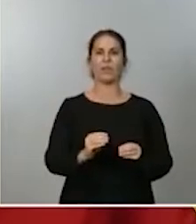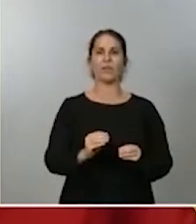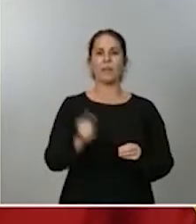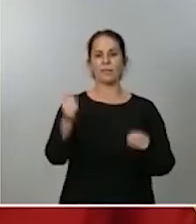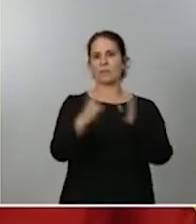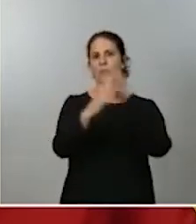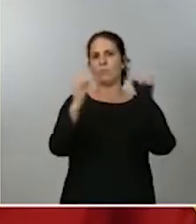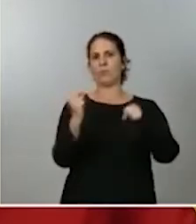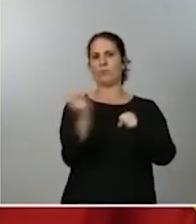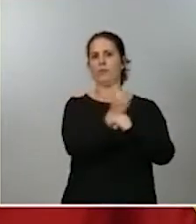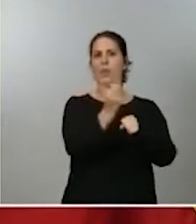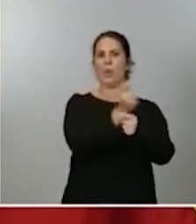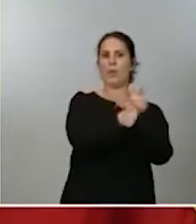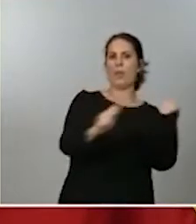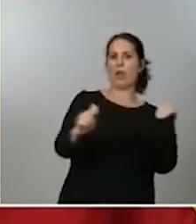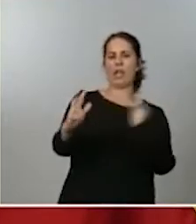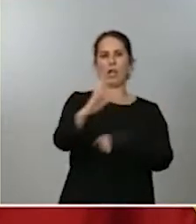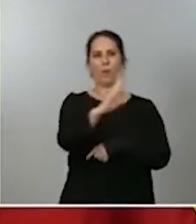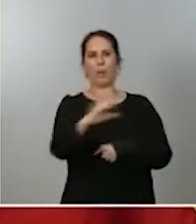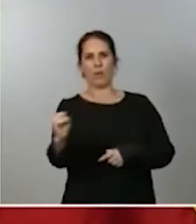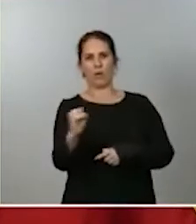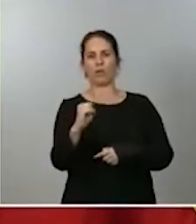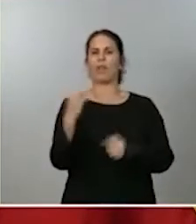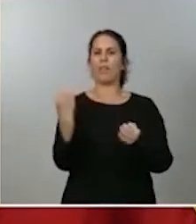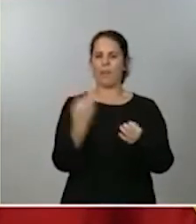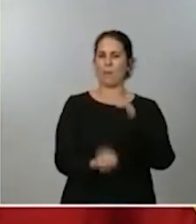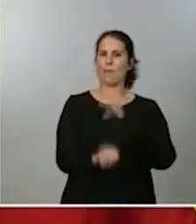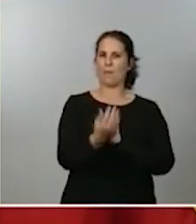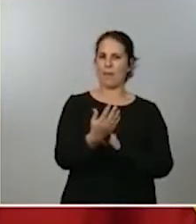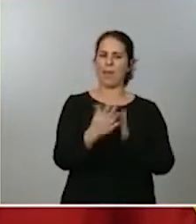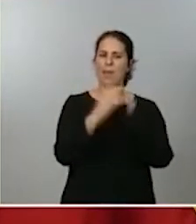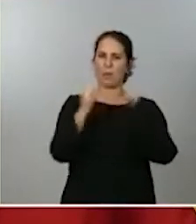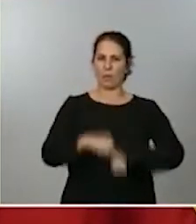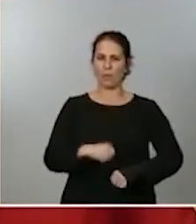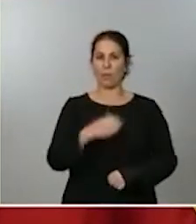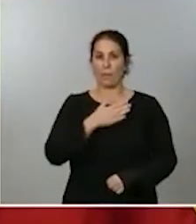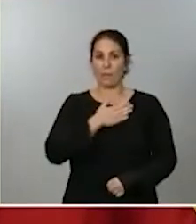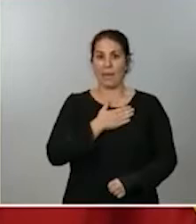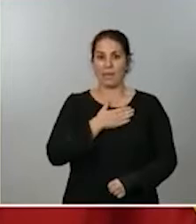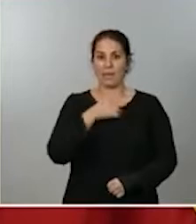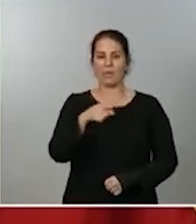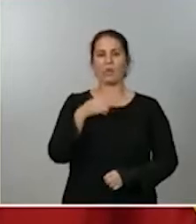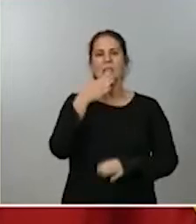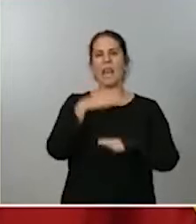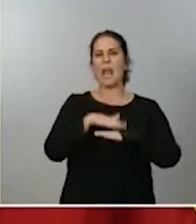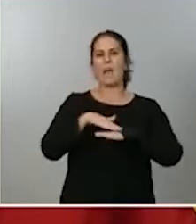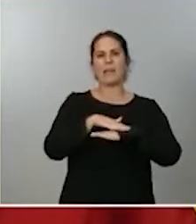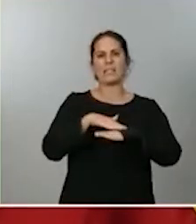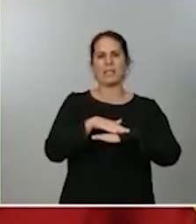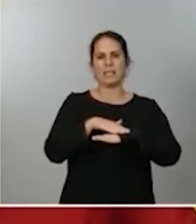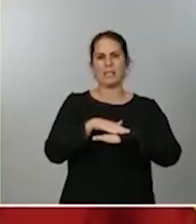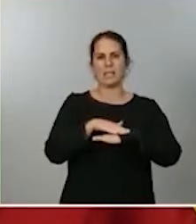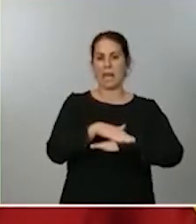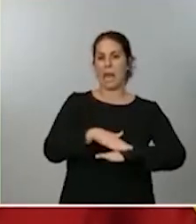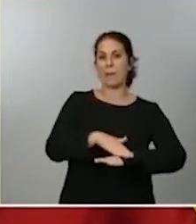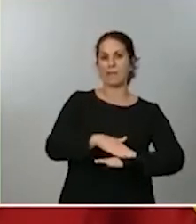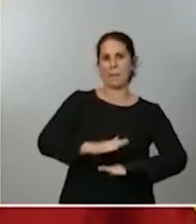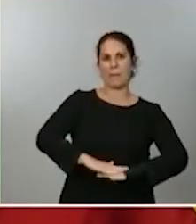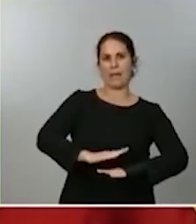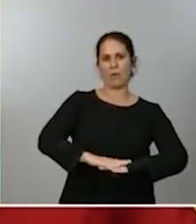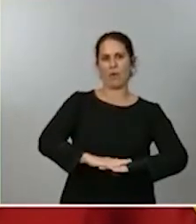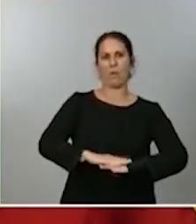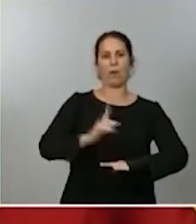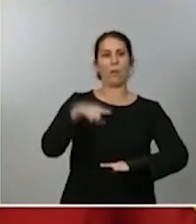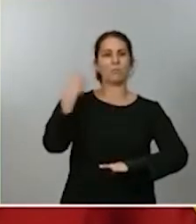debe establecerse ese elemento que para mí es sólo el suelo no el techo tenemos que un suelo que es el